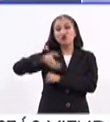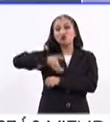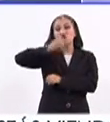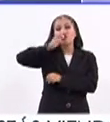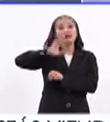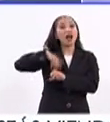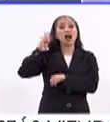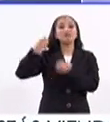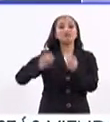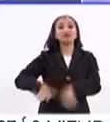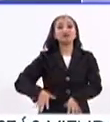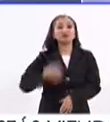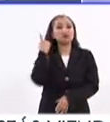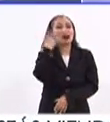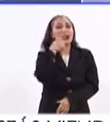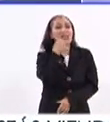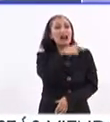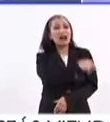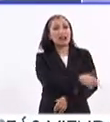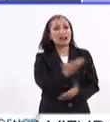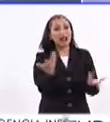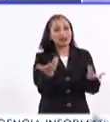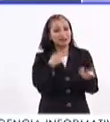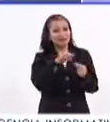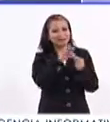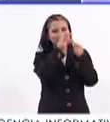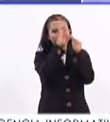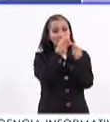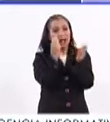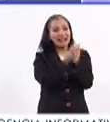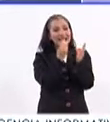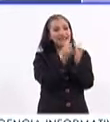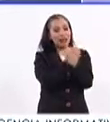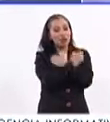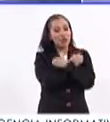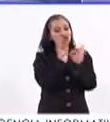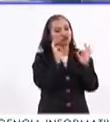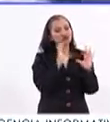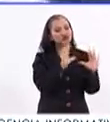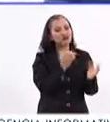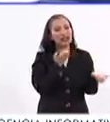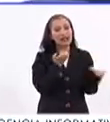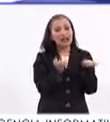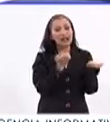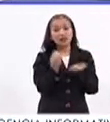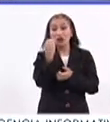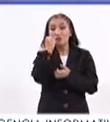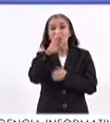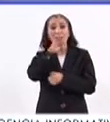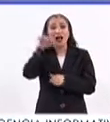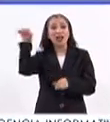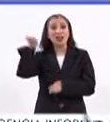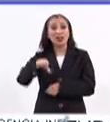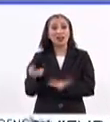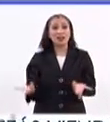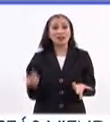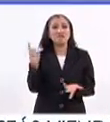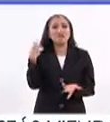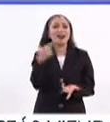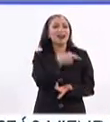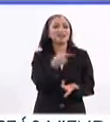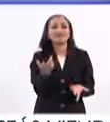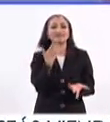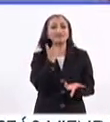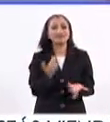un niño. No tiene mucho sentido que hagamos énfasis en tener una clase de educación adecuada si no tiene una alimentación igualmente adecuada. Entonces,